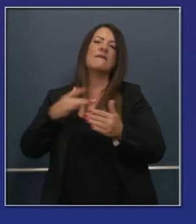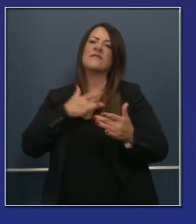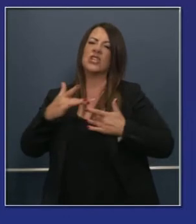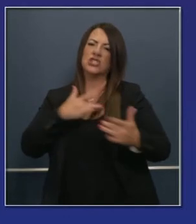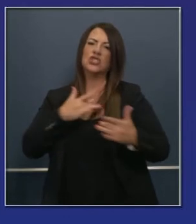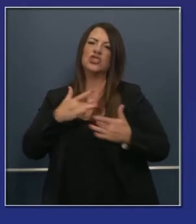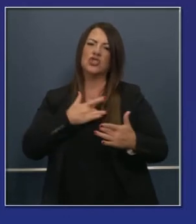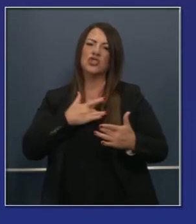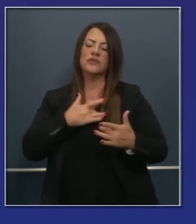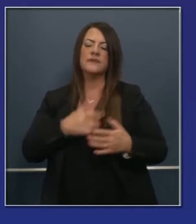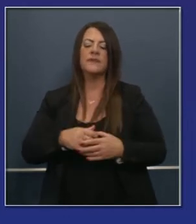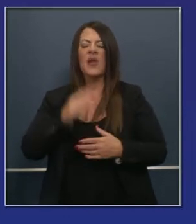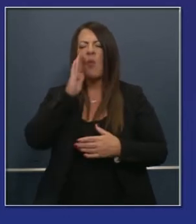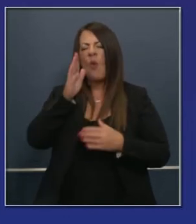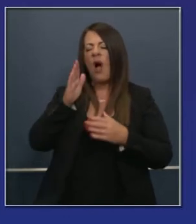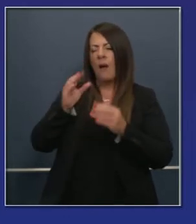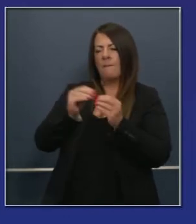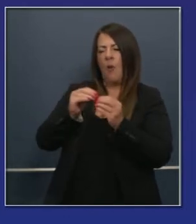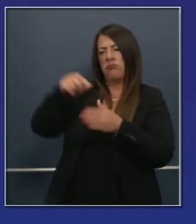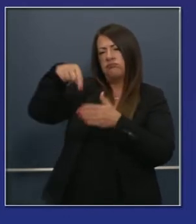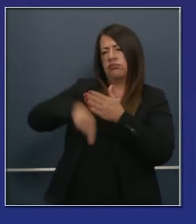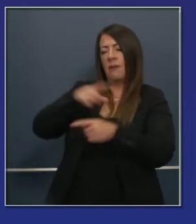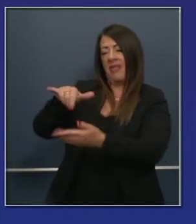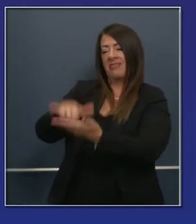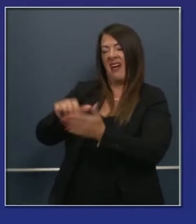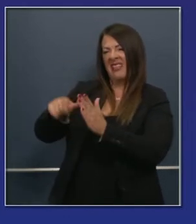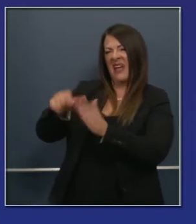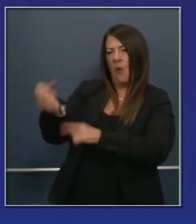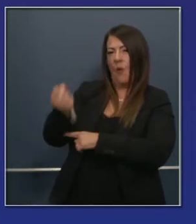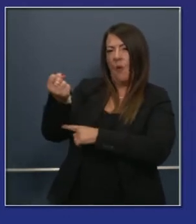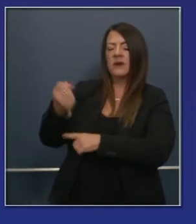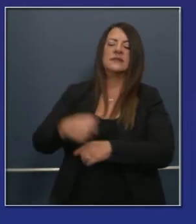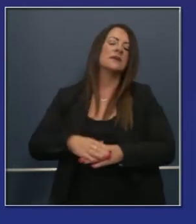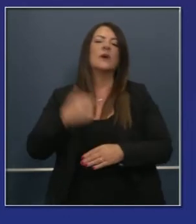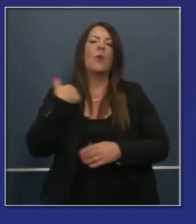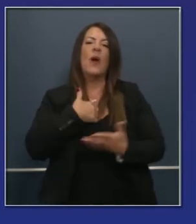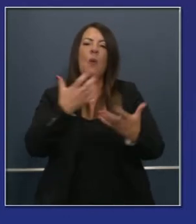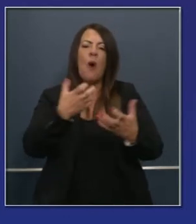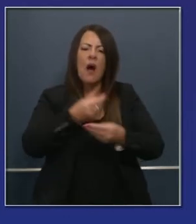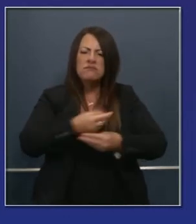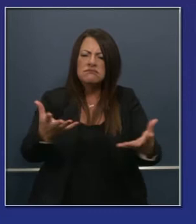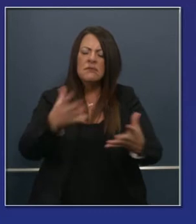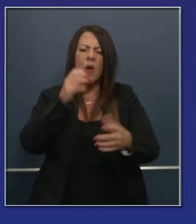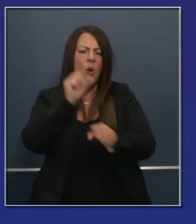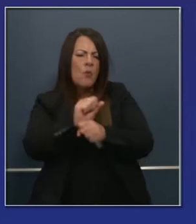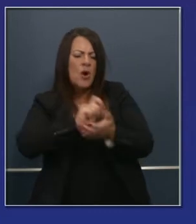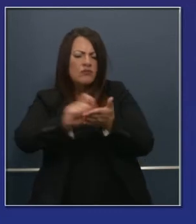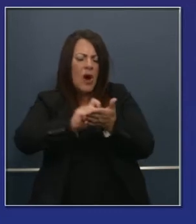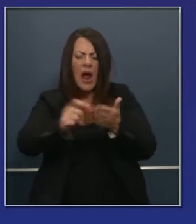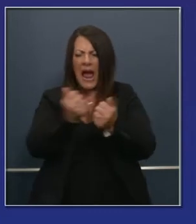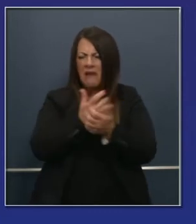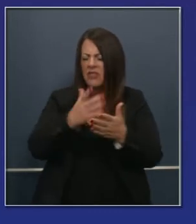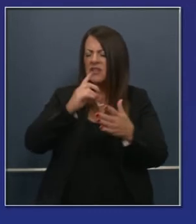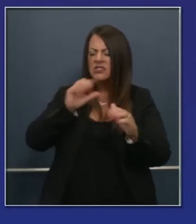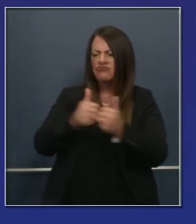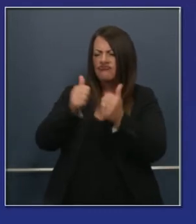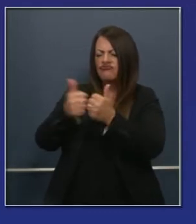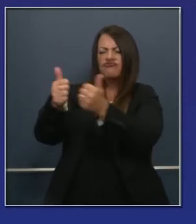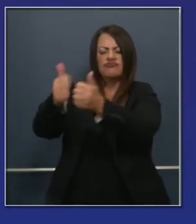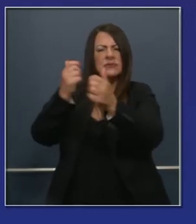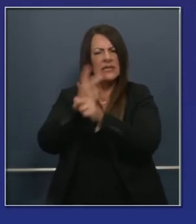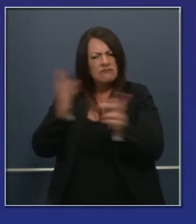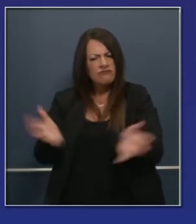un área obviamente que nos preocupa. Hablaremos de eso más en un momento. Queremos retos, queremos emoción, no que la gente simplemente aparezca,